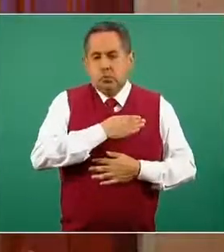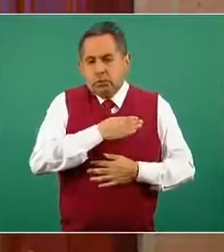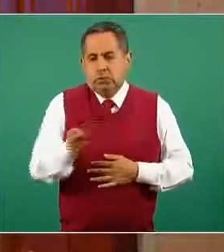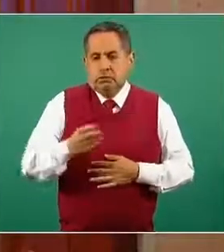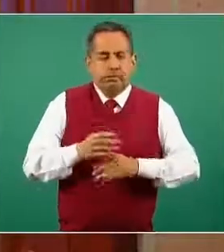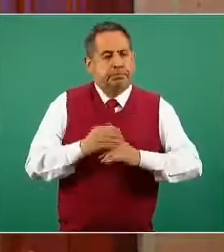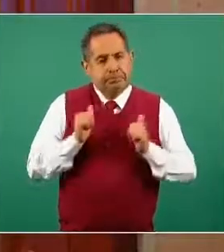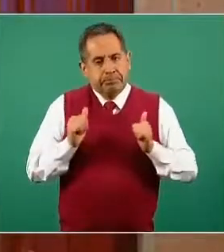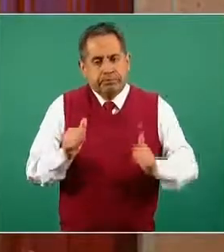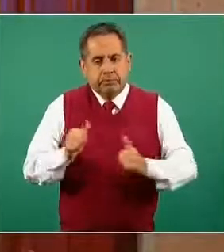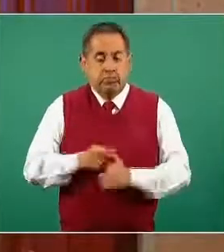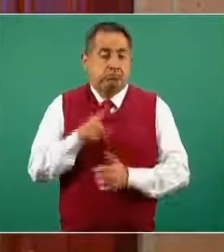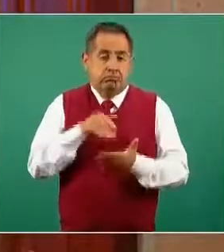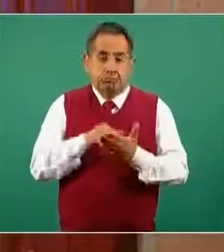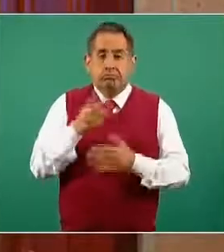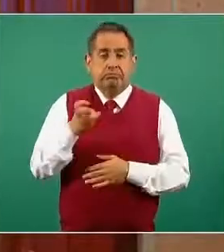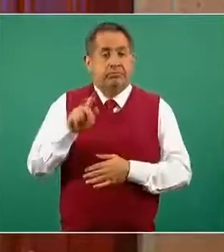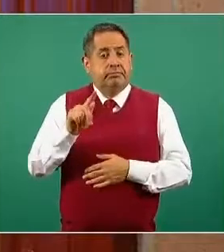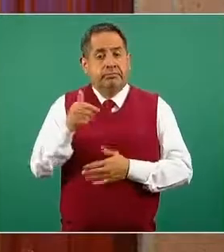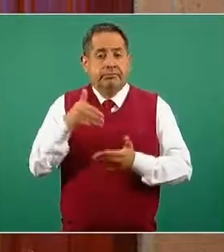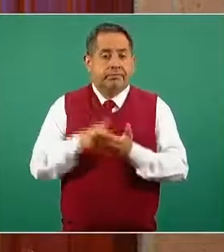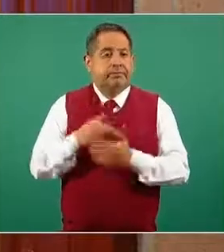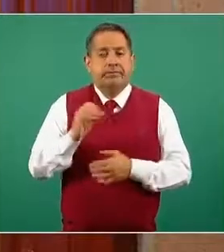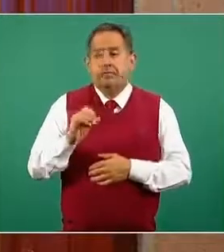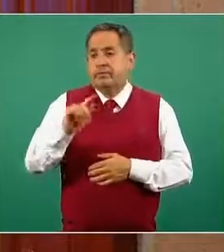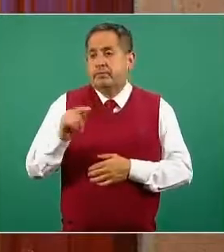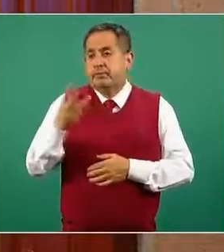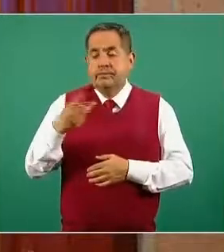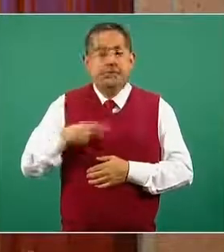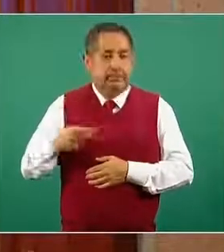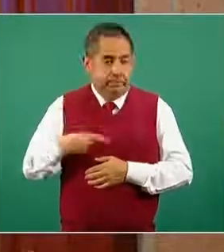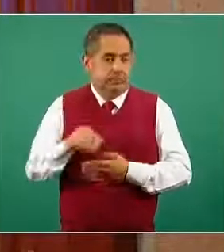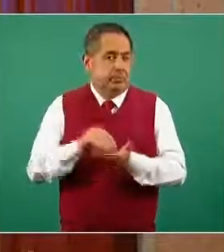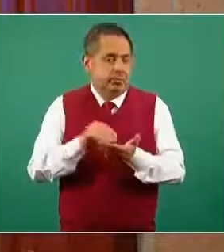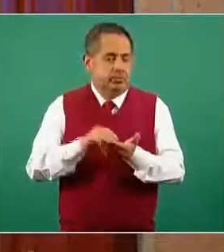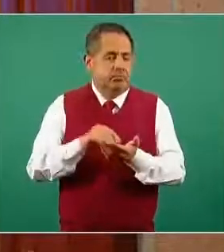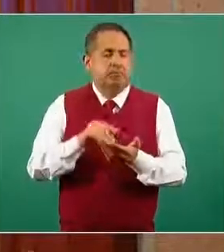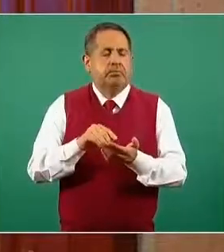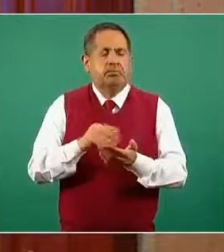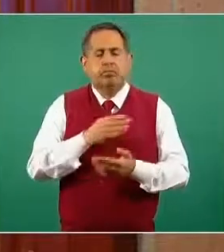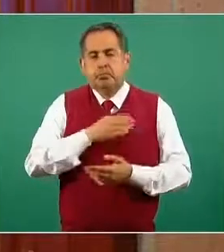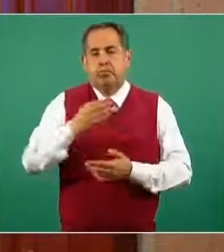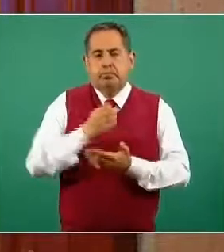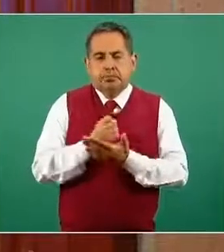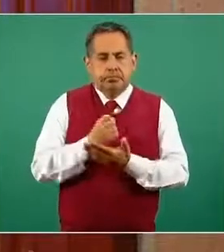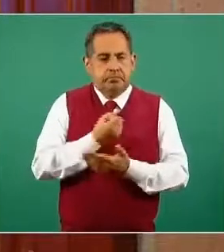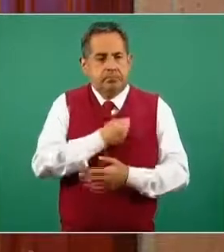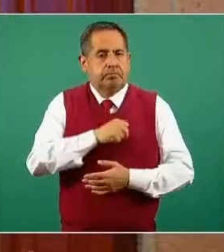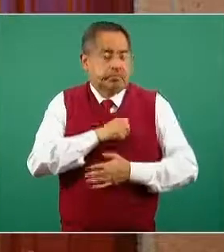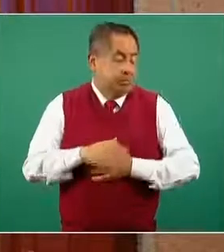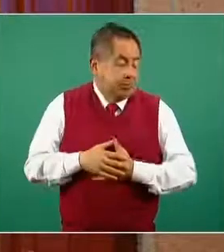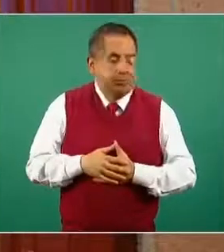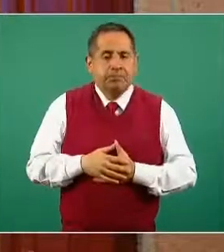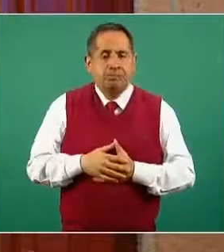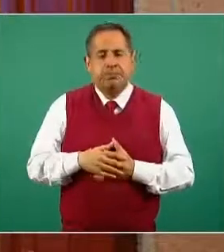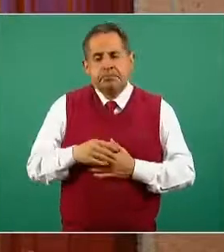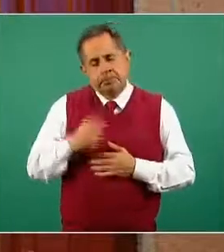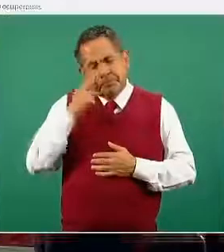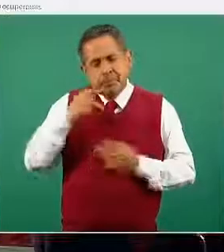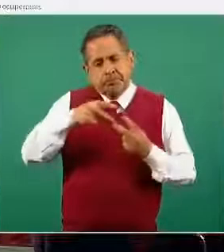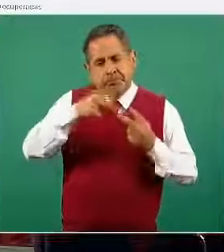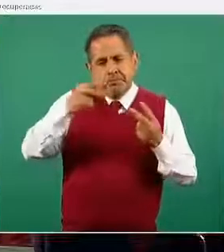trescientas setenta y seis mil cero setenta y tres y continúa teniendo un comportamiento que sigue, digamos, en la forma